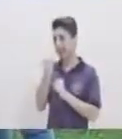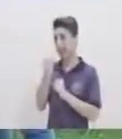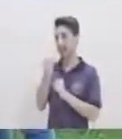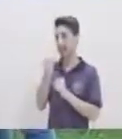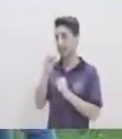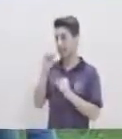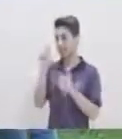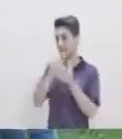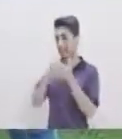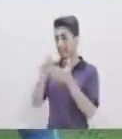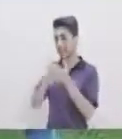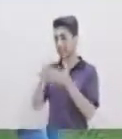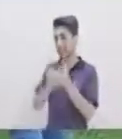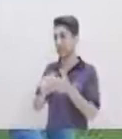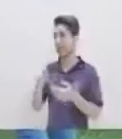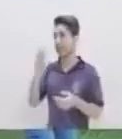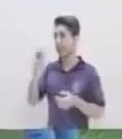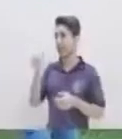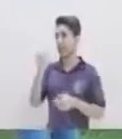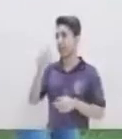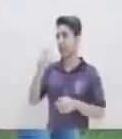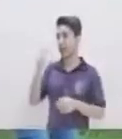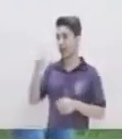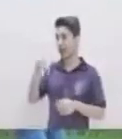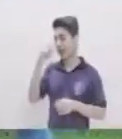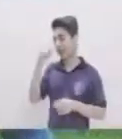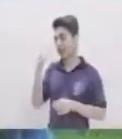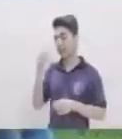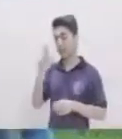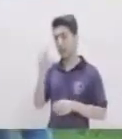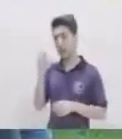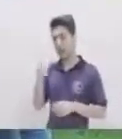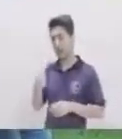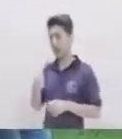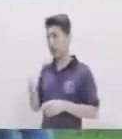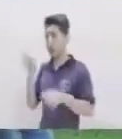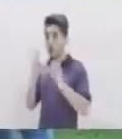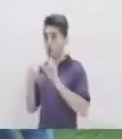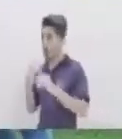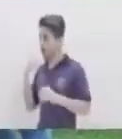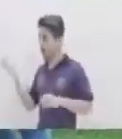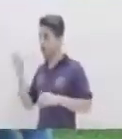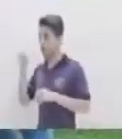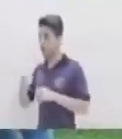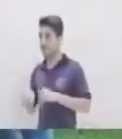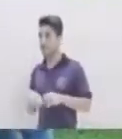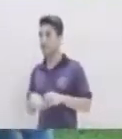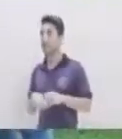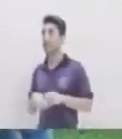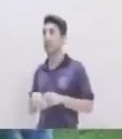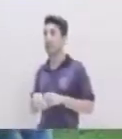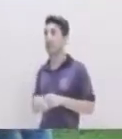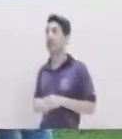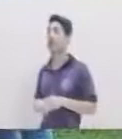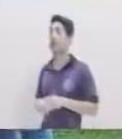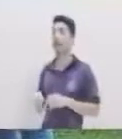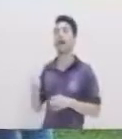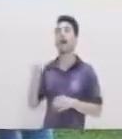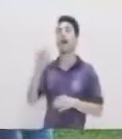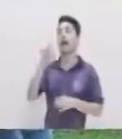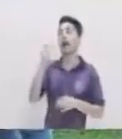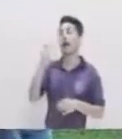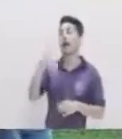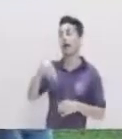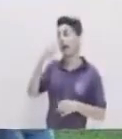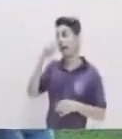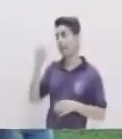Que cantaren O si lo queremos dejar acá Como está en presente Podemos decir Canten Canten